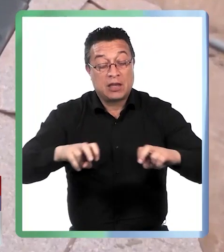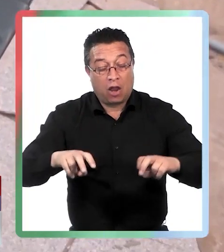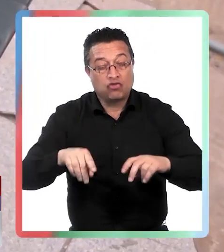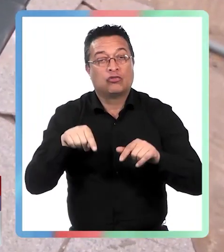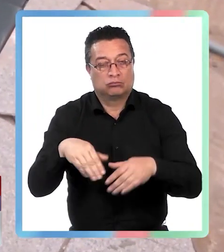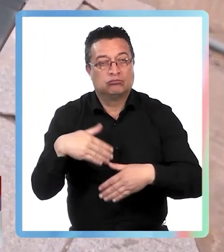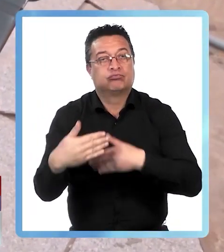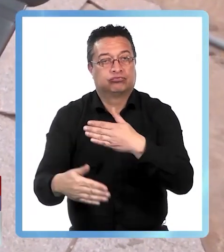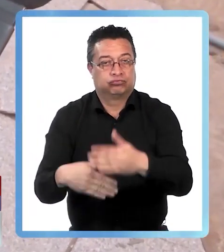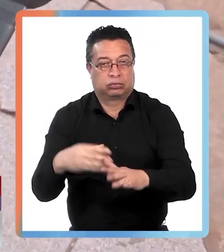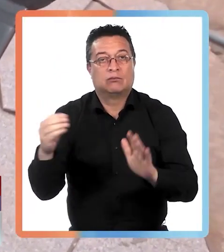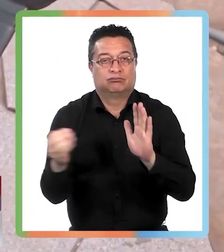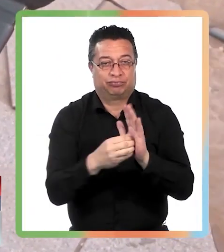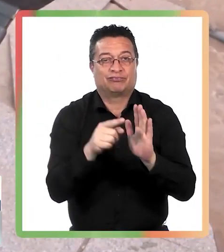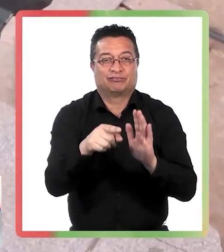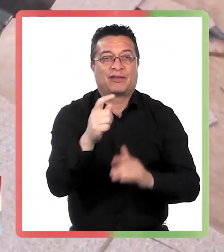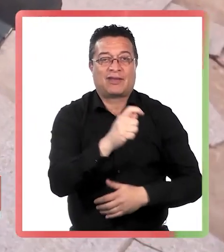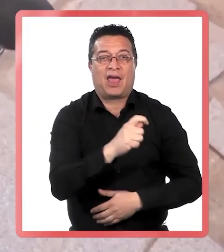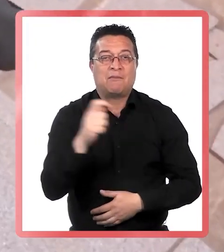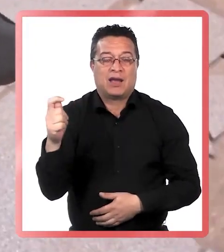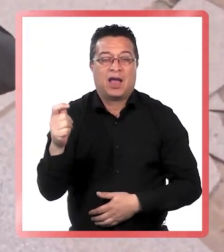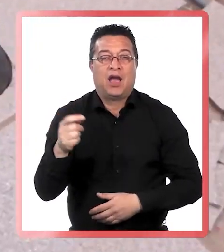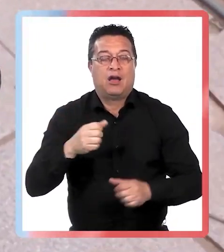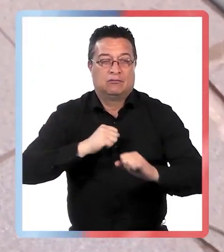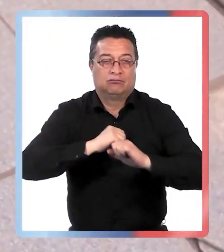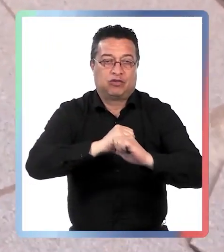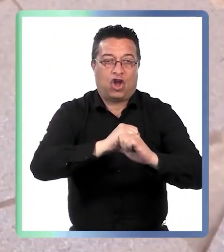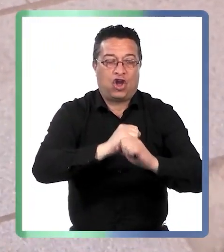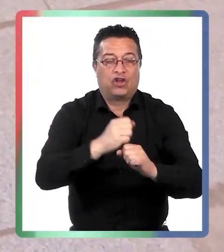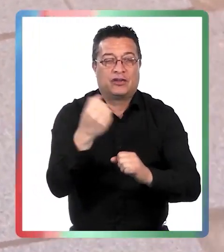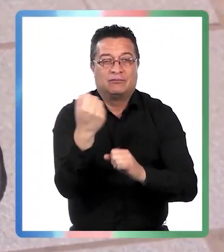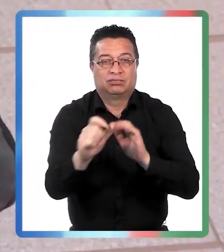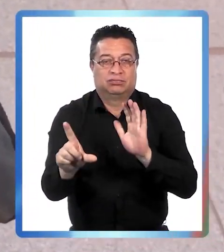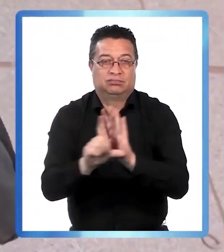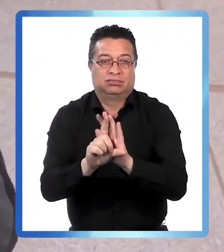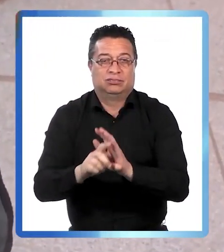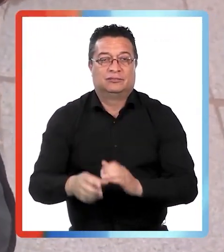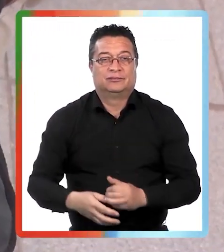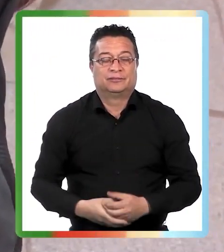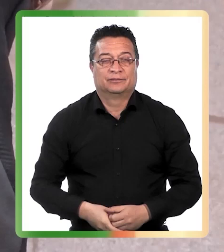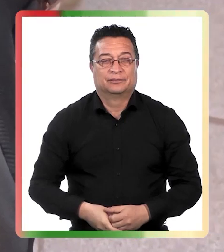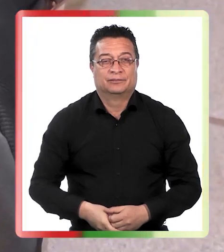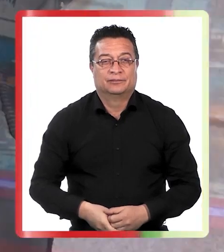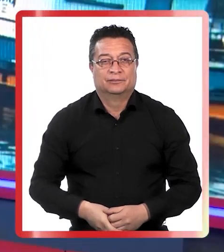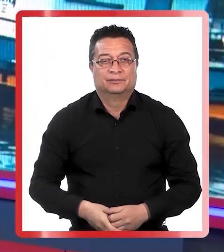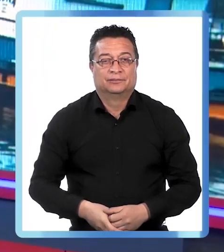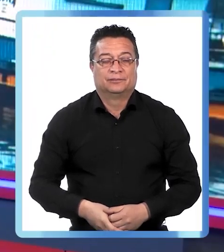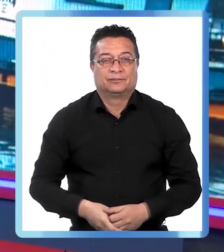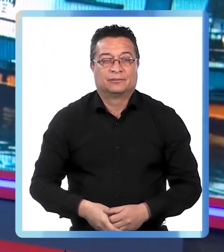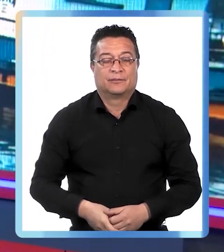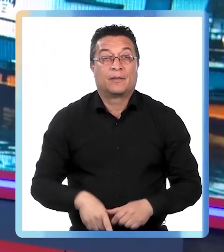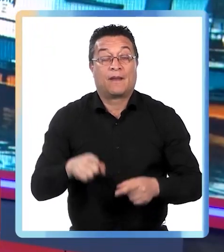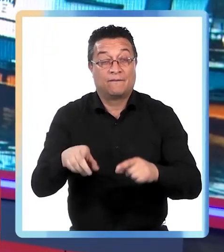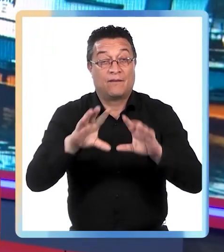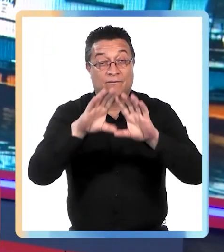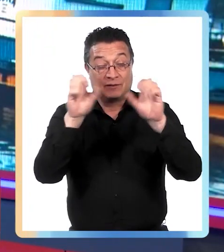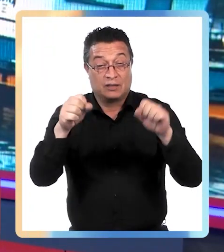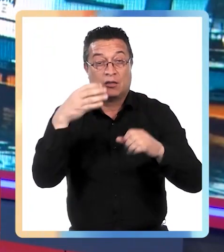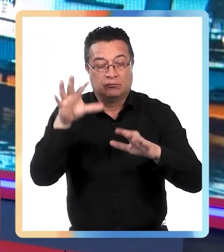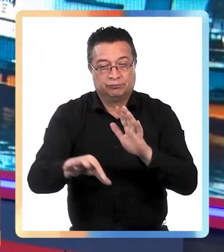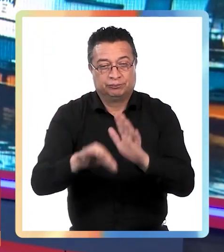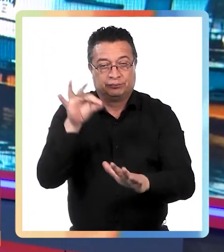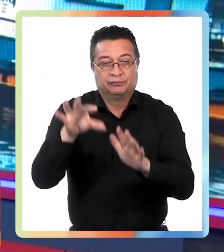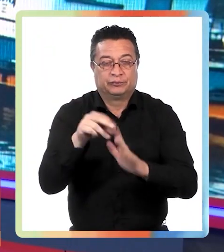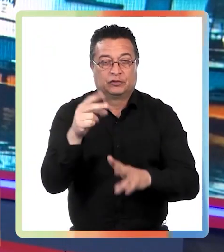desarrollo que marca un hito en la región de Tarapacá en la lucha contra el crimen organizado. La Fiscalía confirmó el